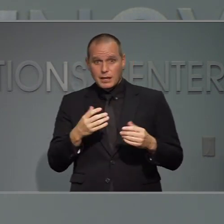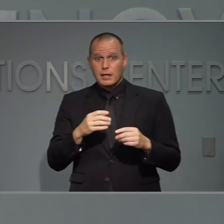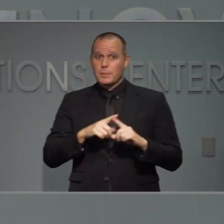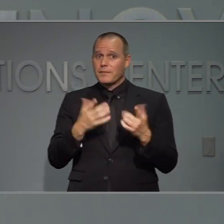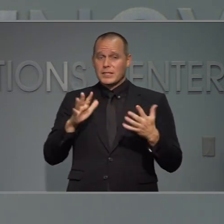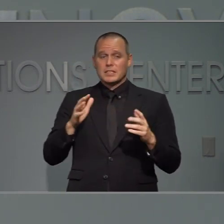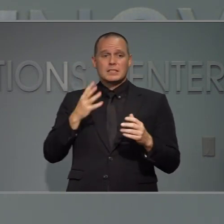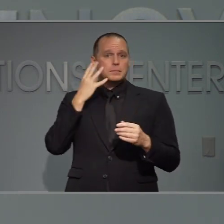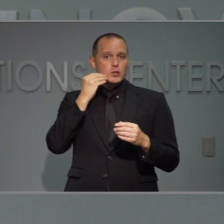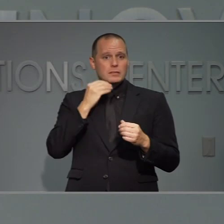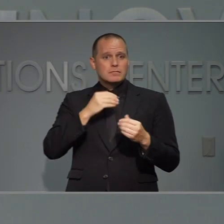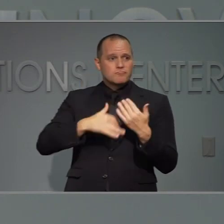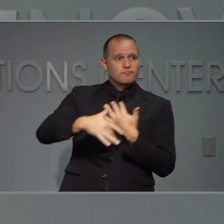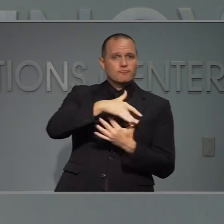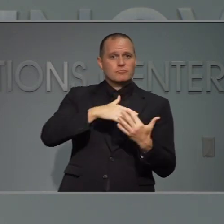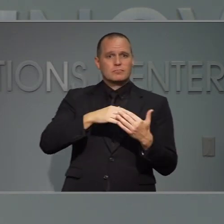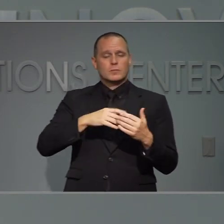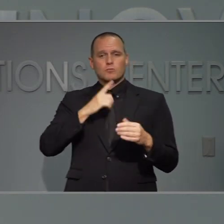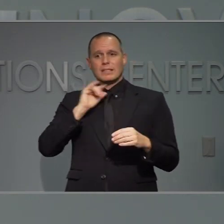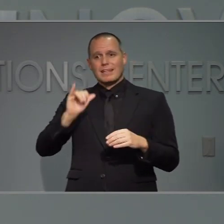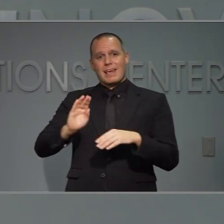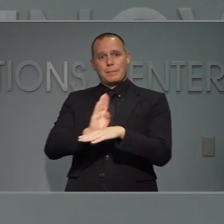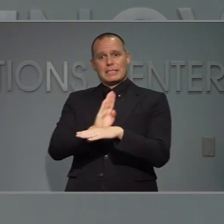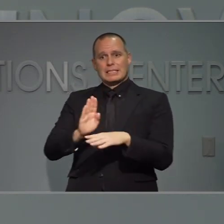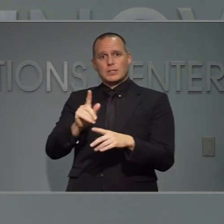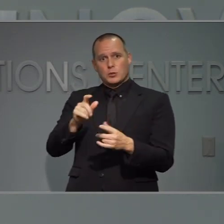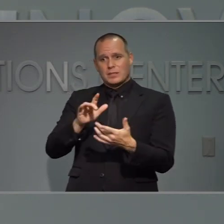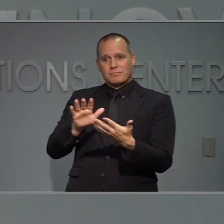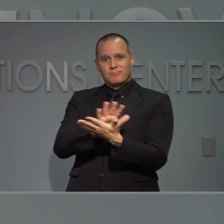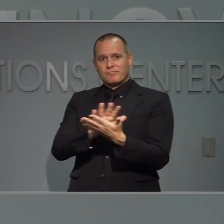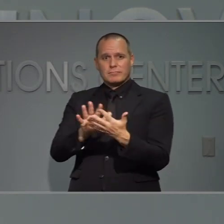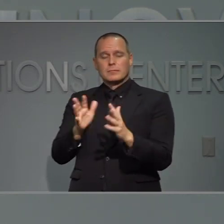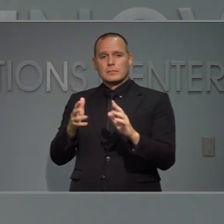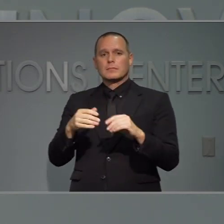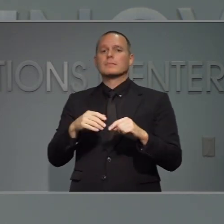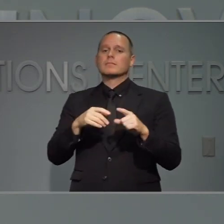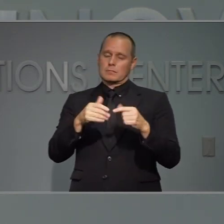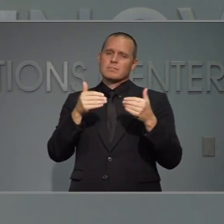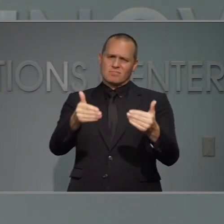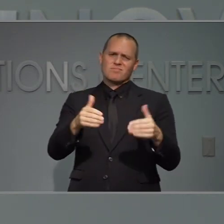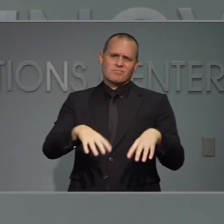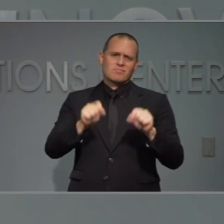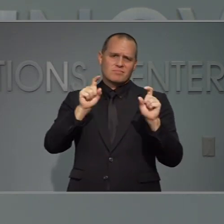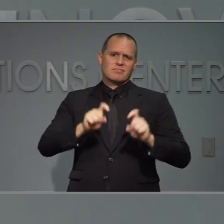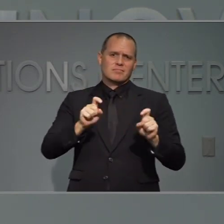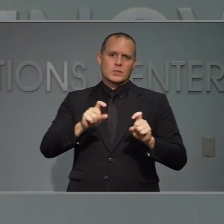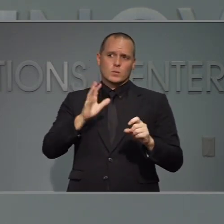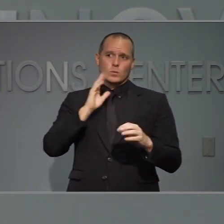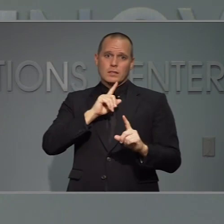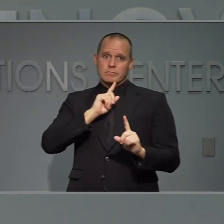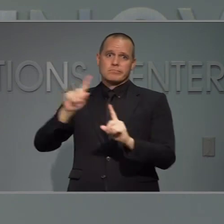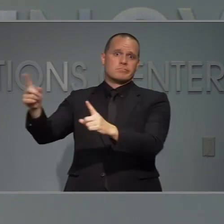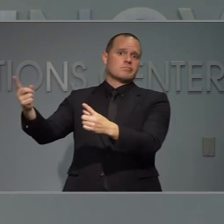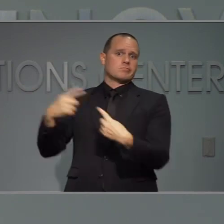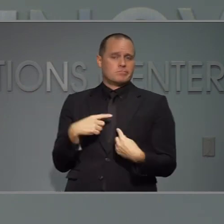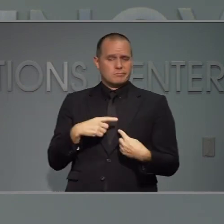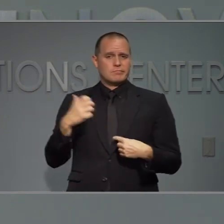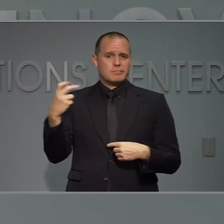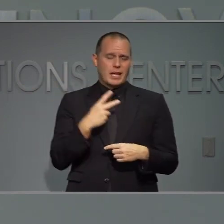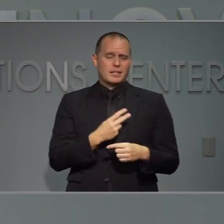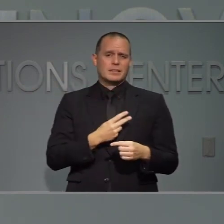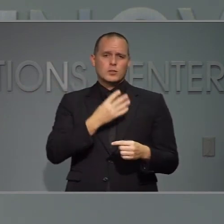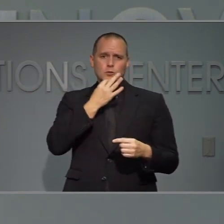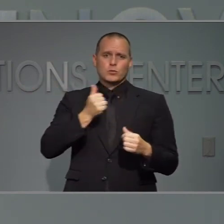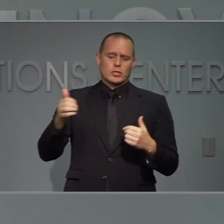expuestos o si trabaja en una industria de alto riesgo, asegúrese y se hacer una prueba y van a recibir los